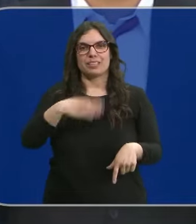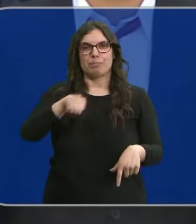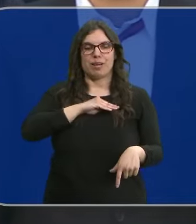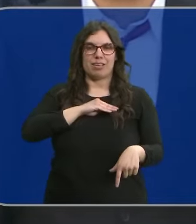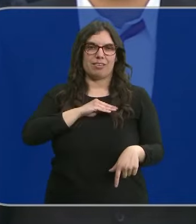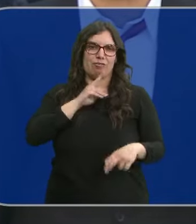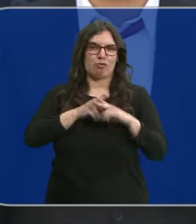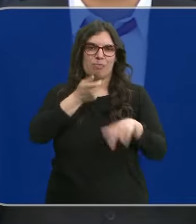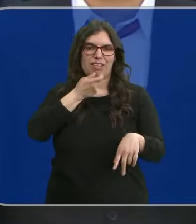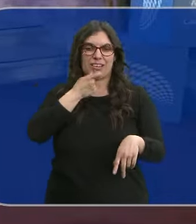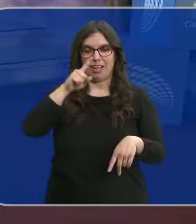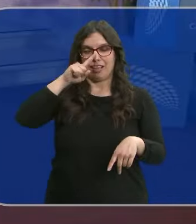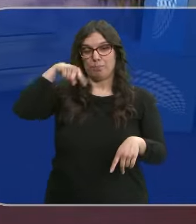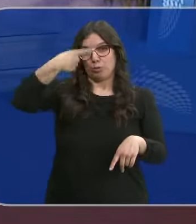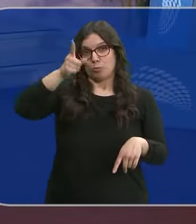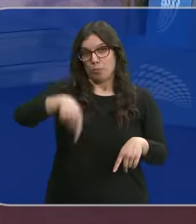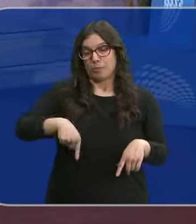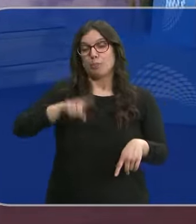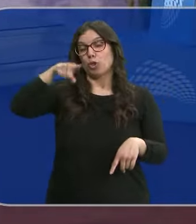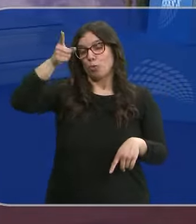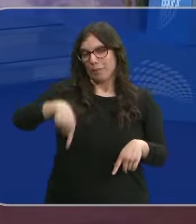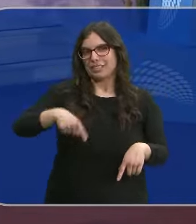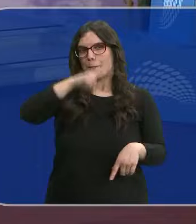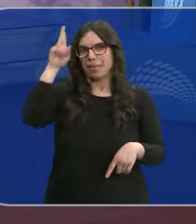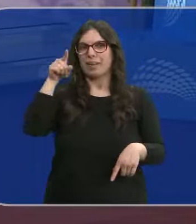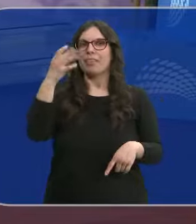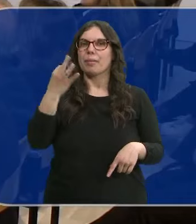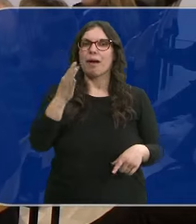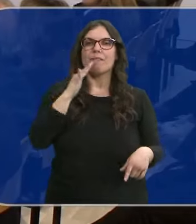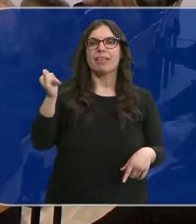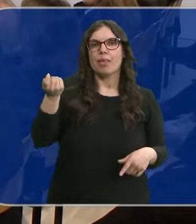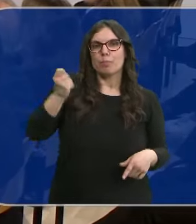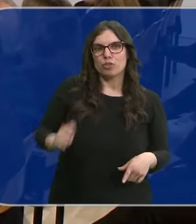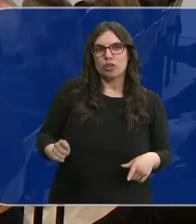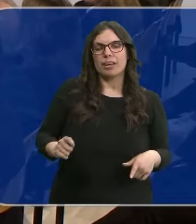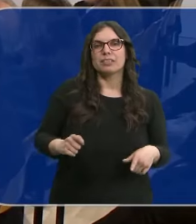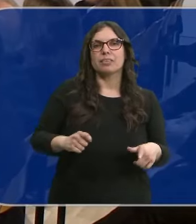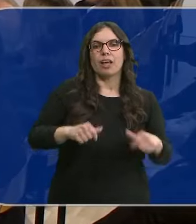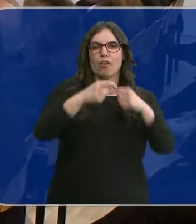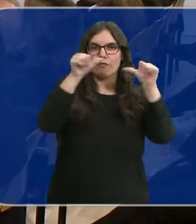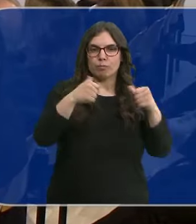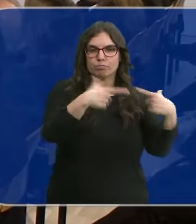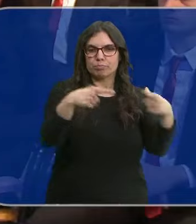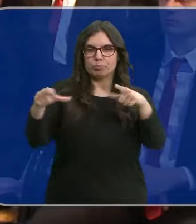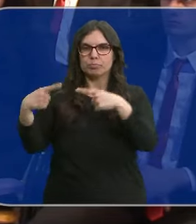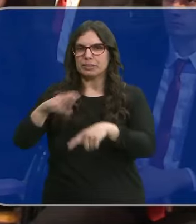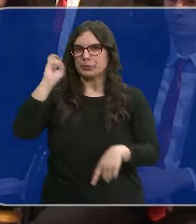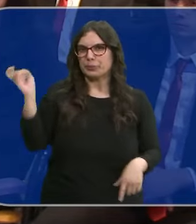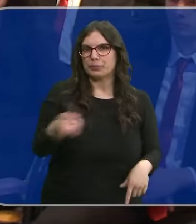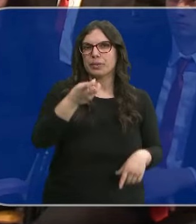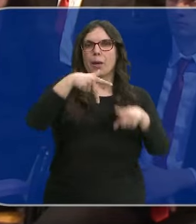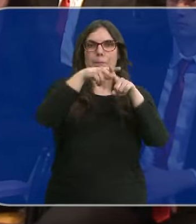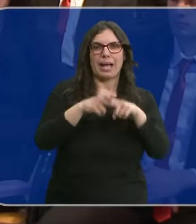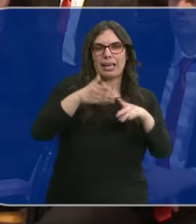en Madrid el mes que viene. Un evento en el que deben demostrar sus habilidades profesionales en más de una treintena de modalidades como mecánica,